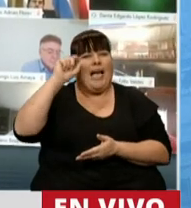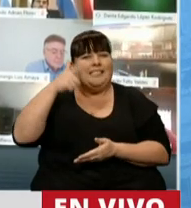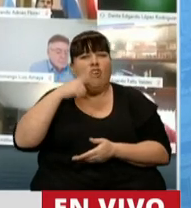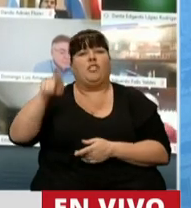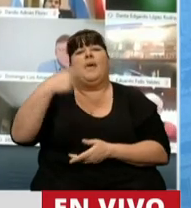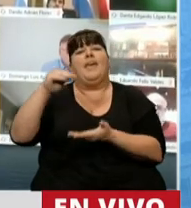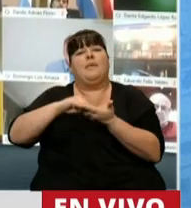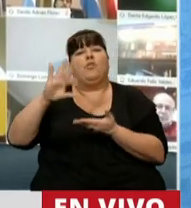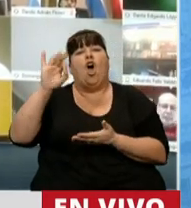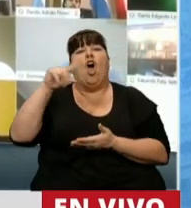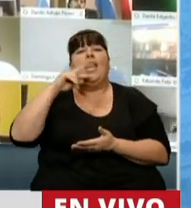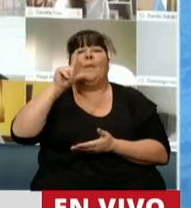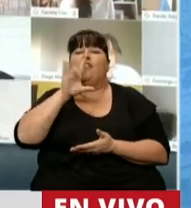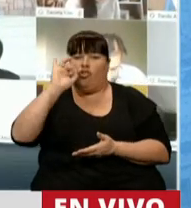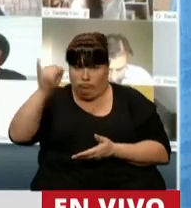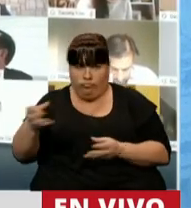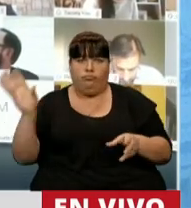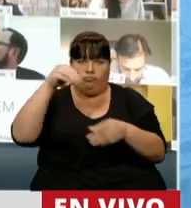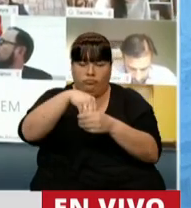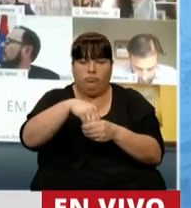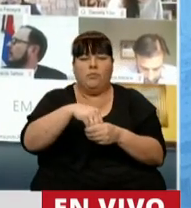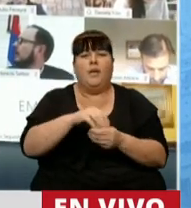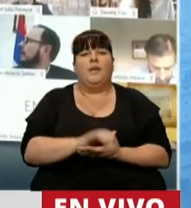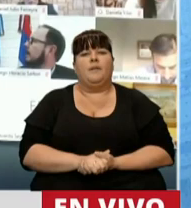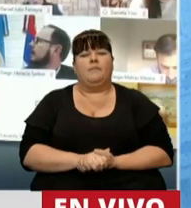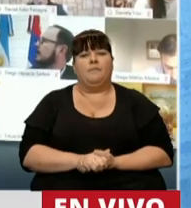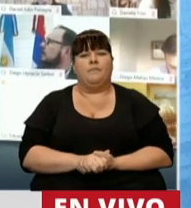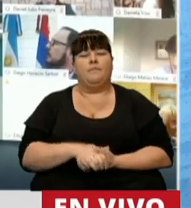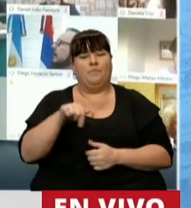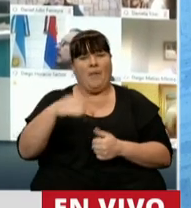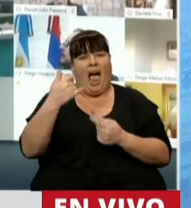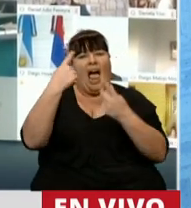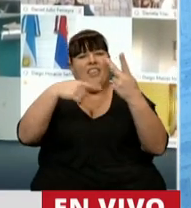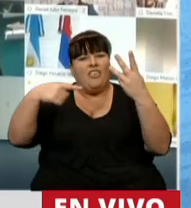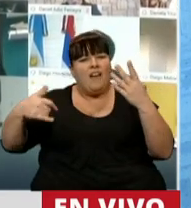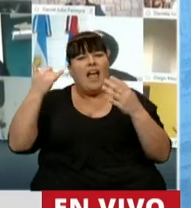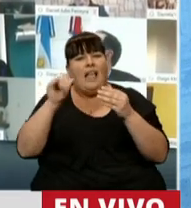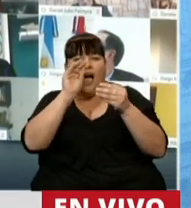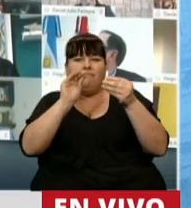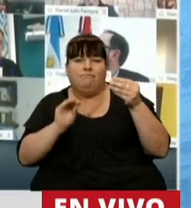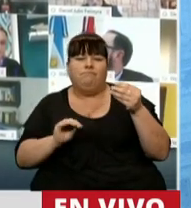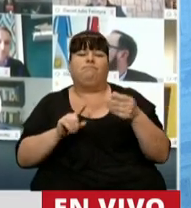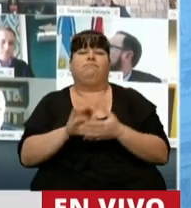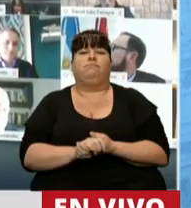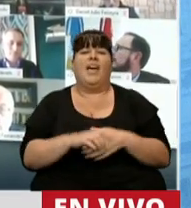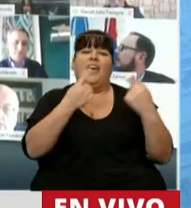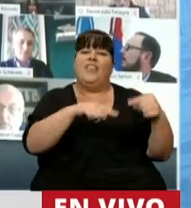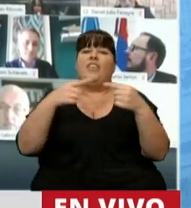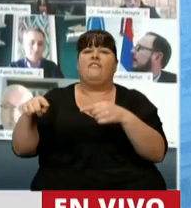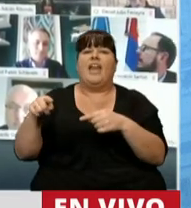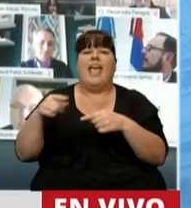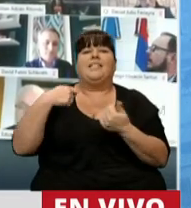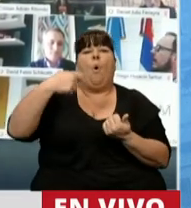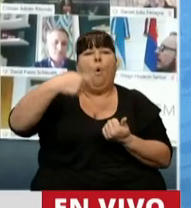adhirió la diputada Oliveto. Se establecieron, o en estas diferenciaciones existen diferencias en las